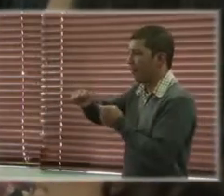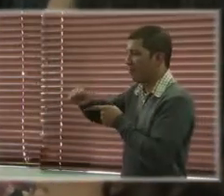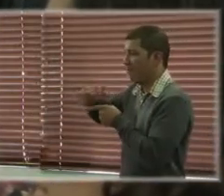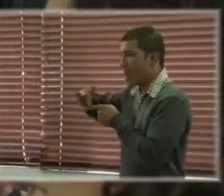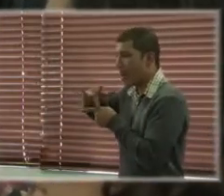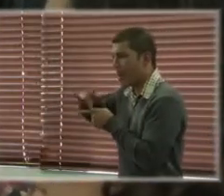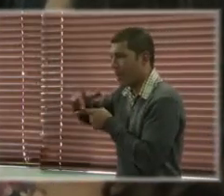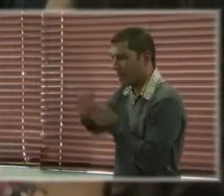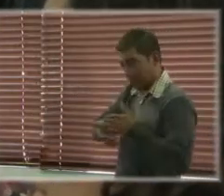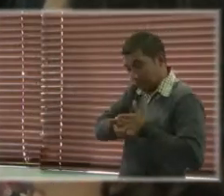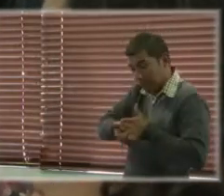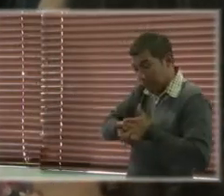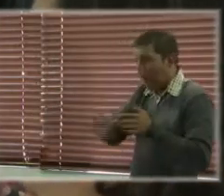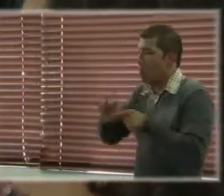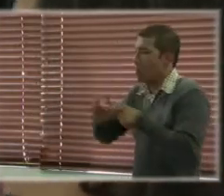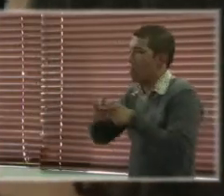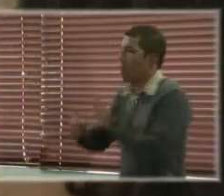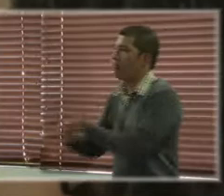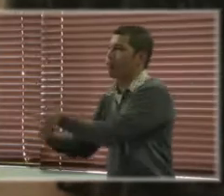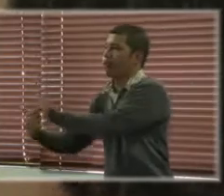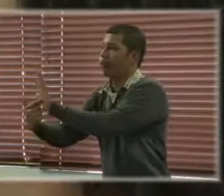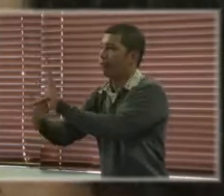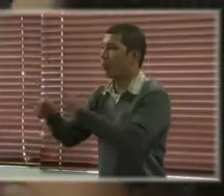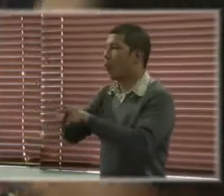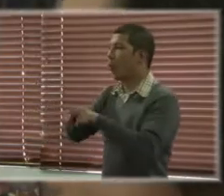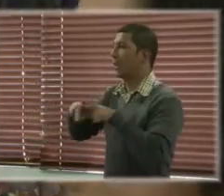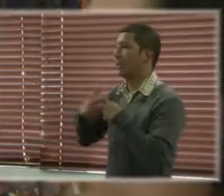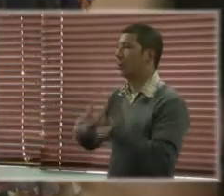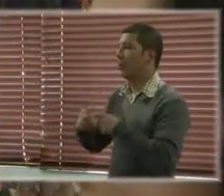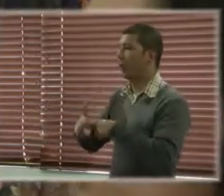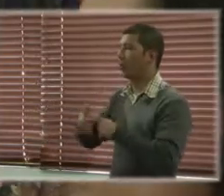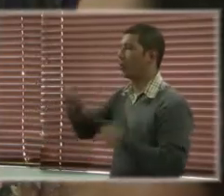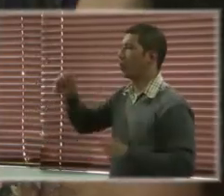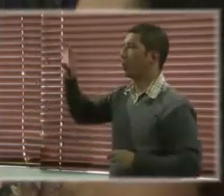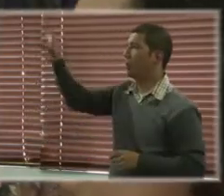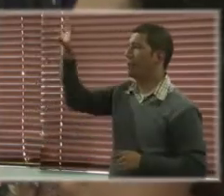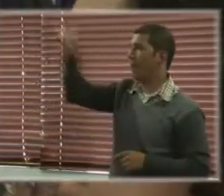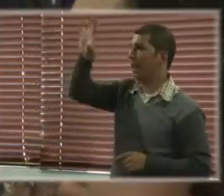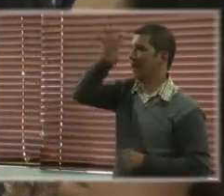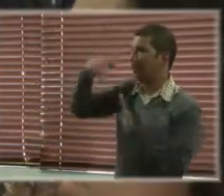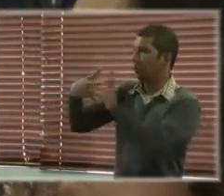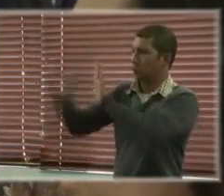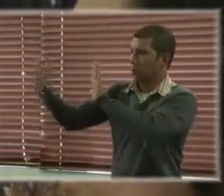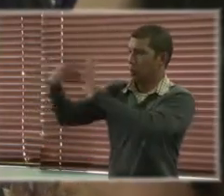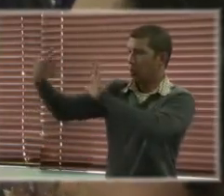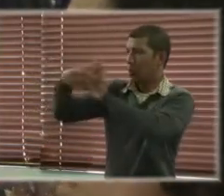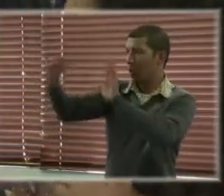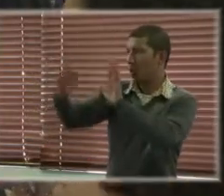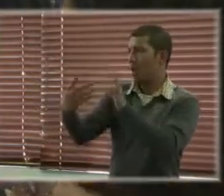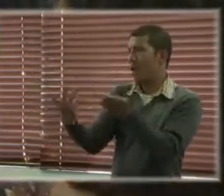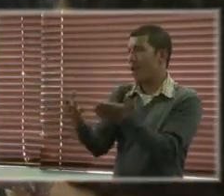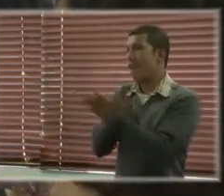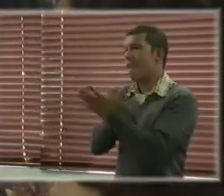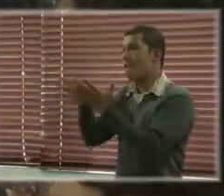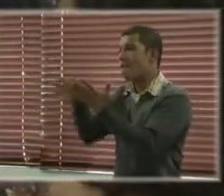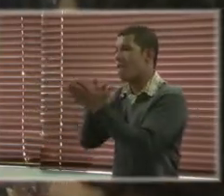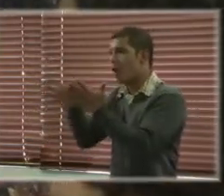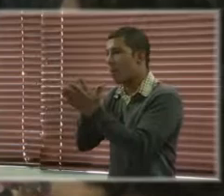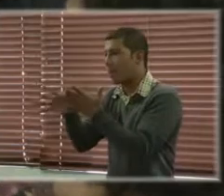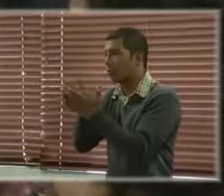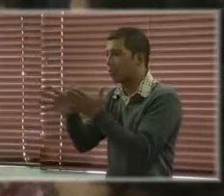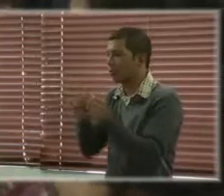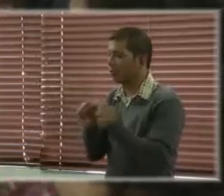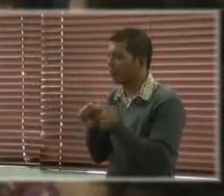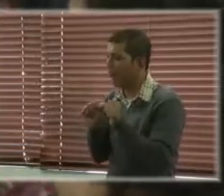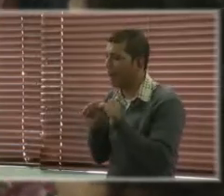metodología como instrumento de recogida en los países de una información permanente que nos